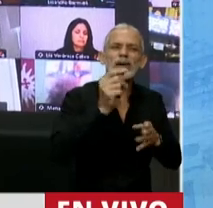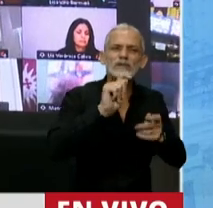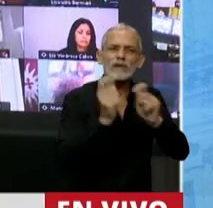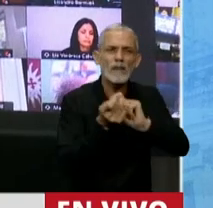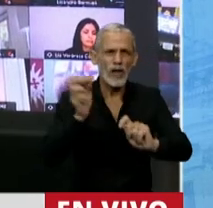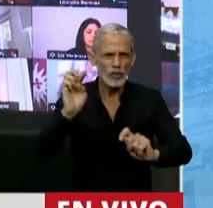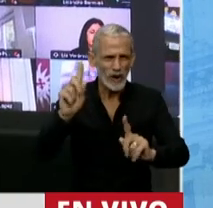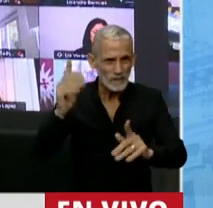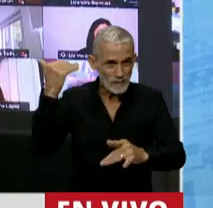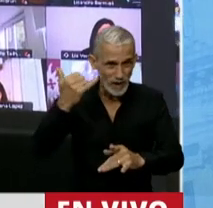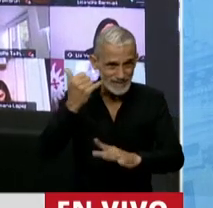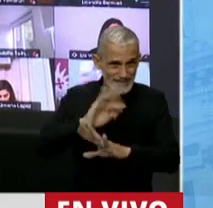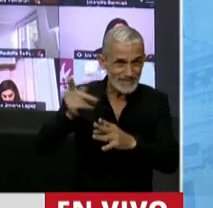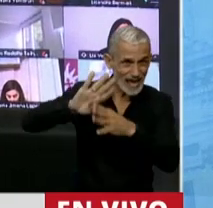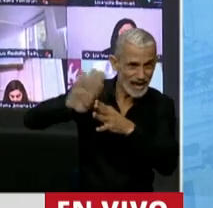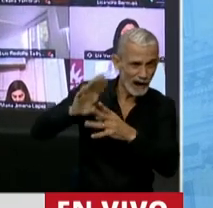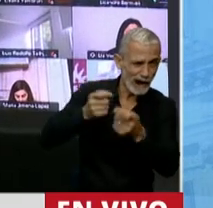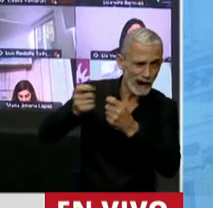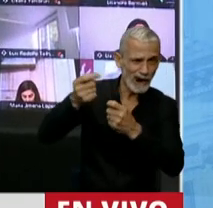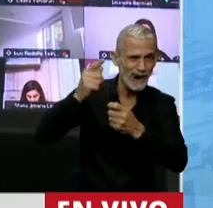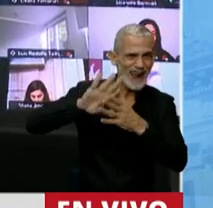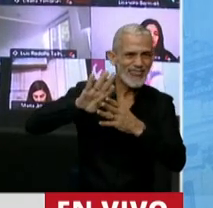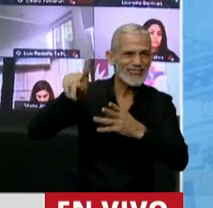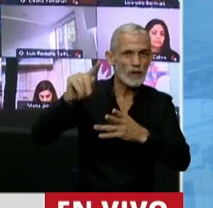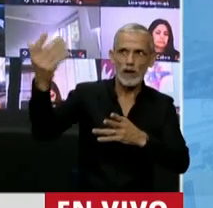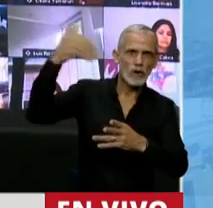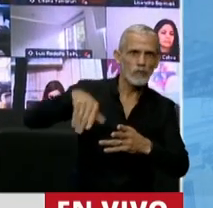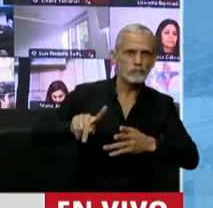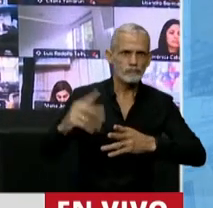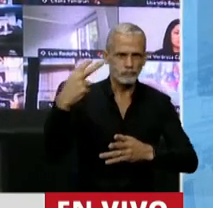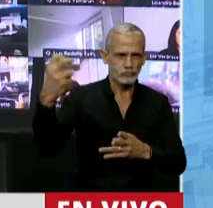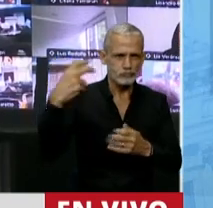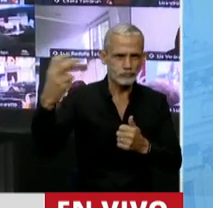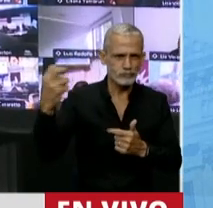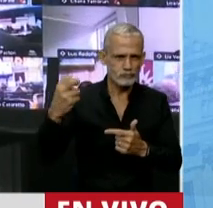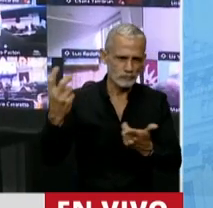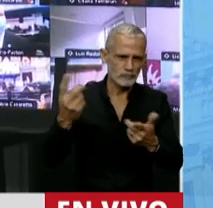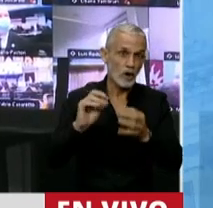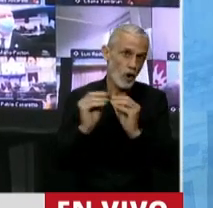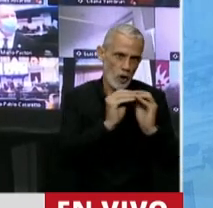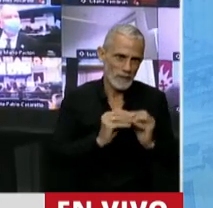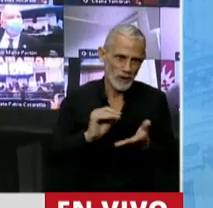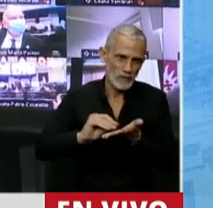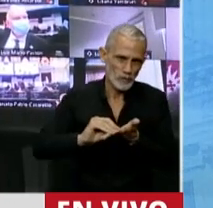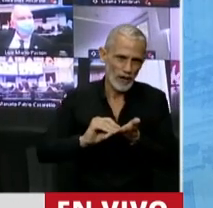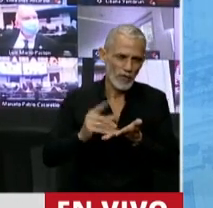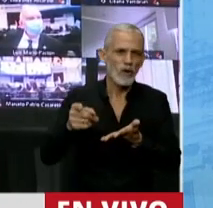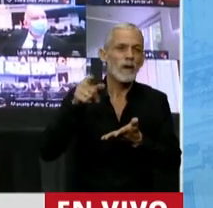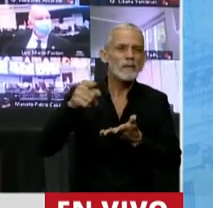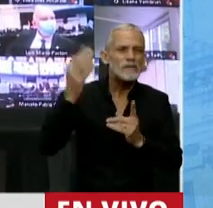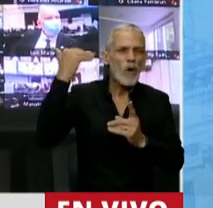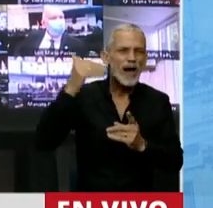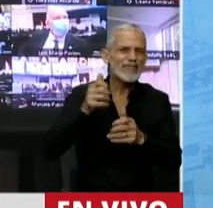a los fondos especulativos que vinieron a ser, cito a algunos colegas, carry trade